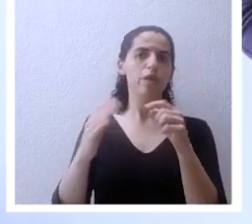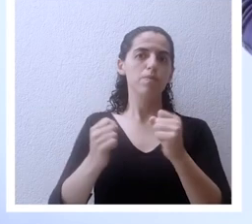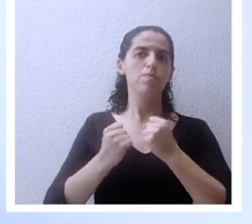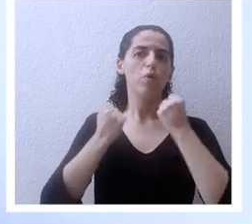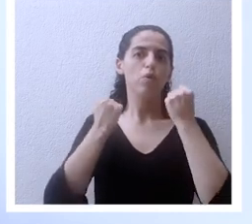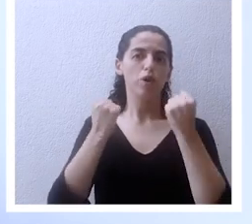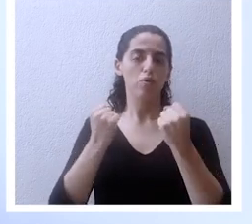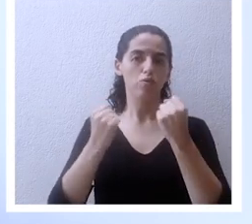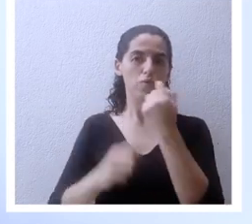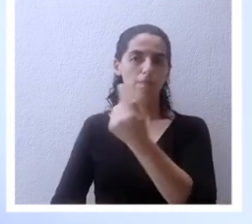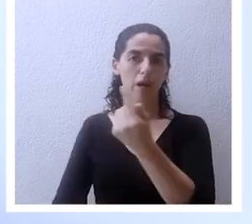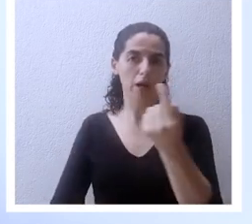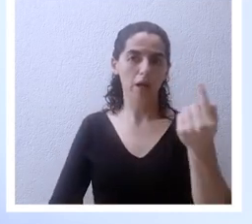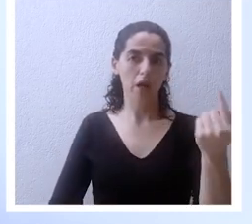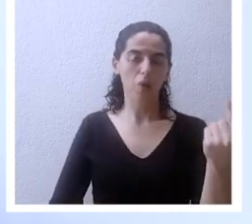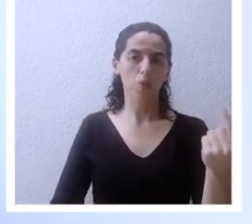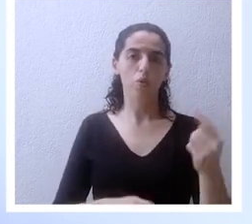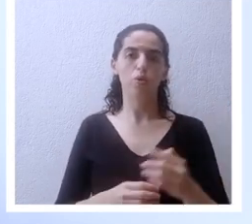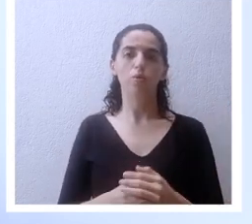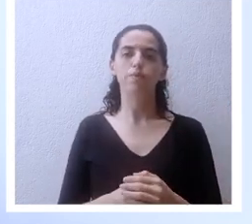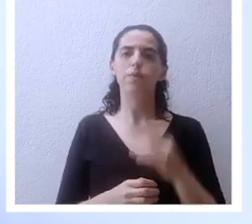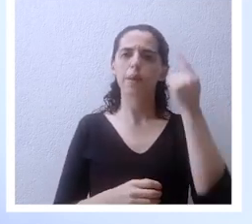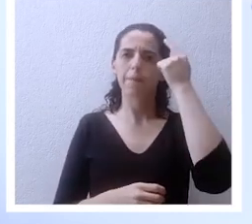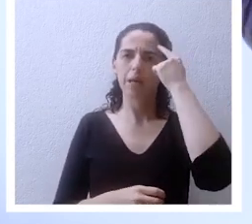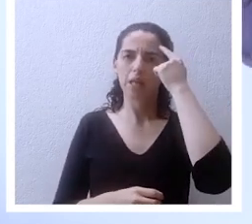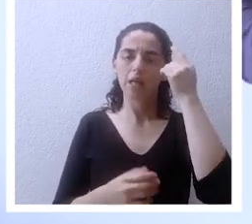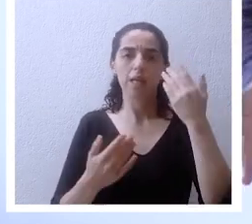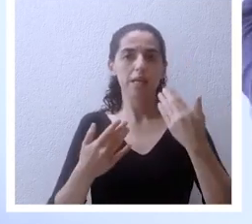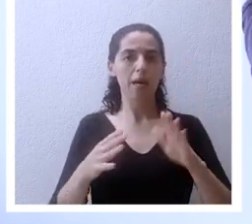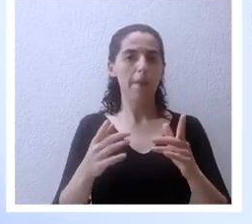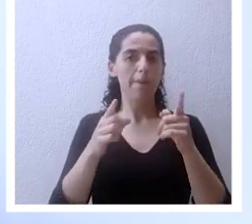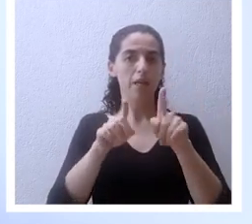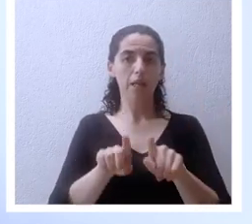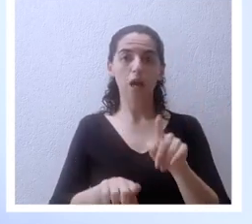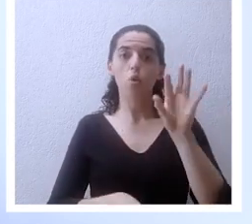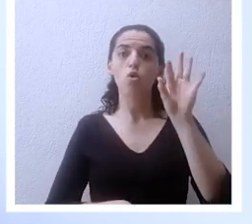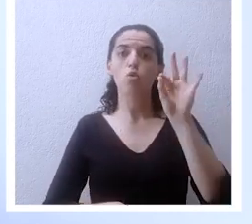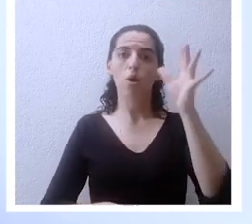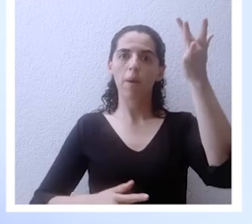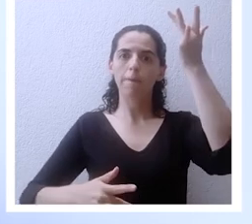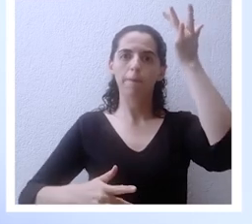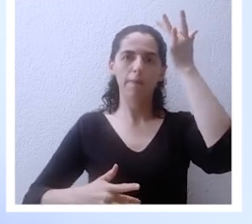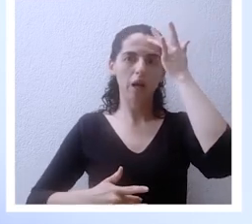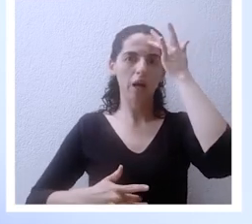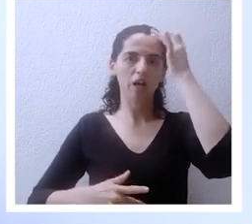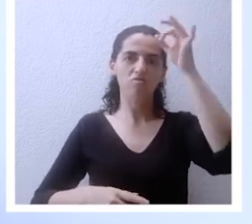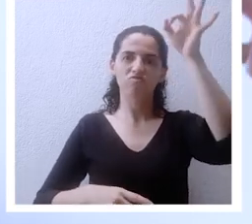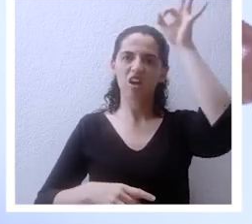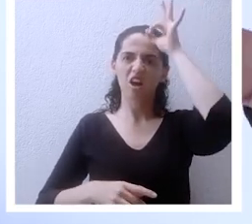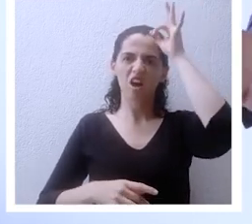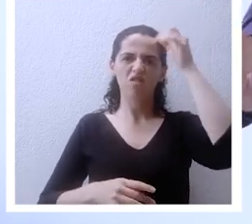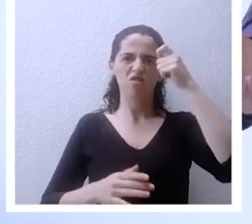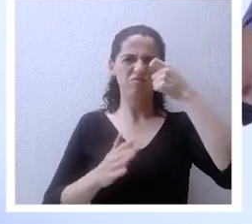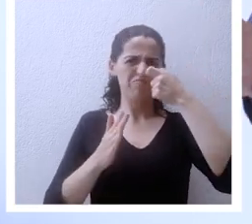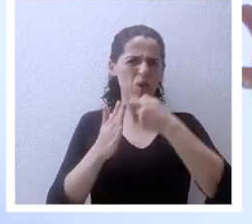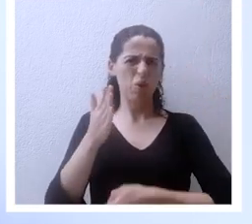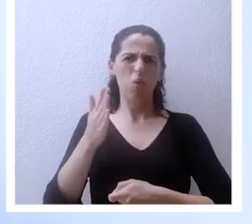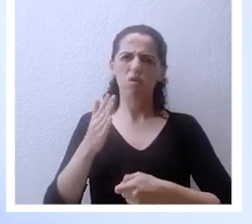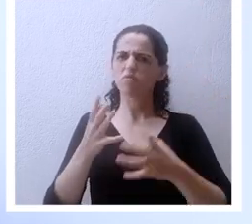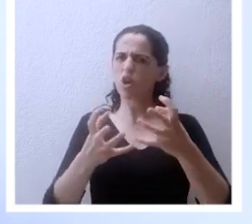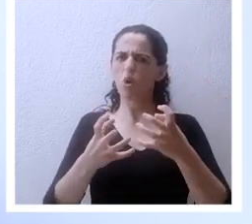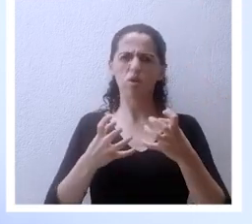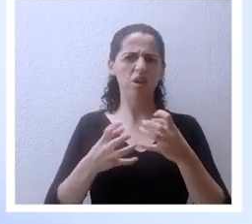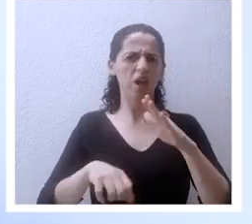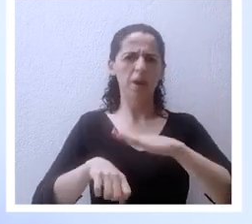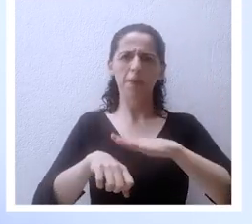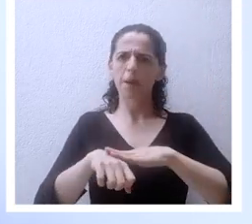piensa en esto, ya han pasado nueve plagas, Faraón no quiere dejar a los hijos de Dios han pasado cosas muy difíciles de